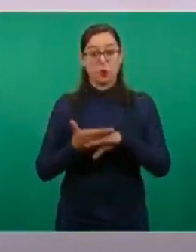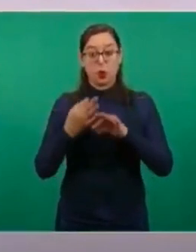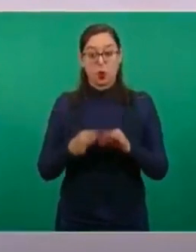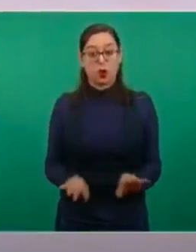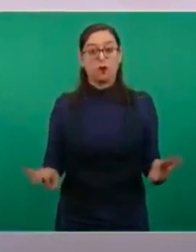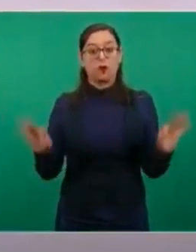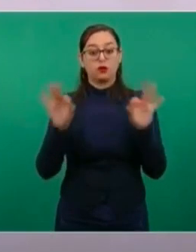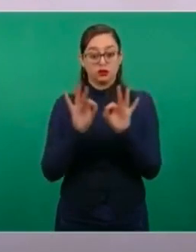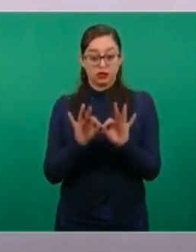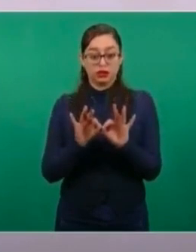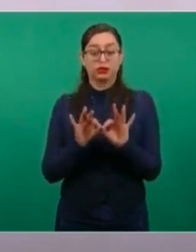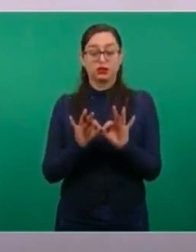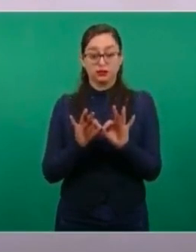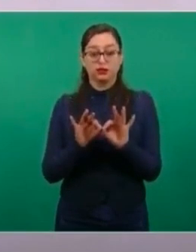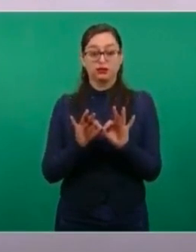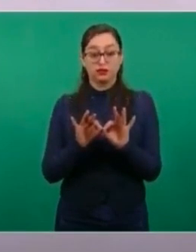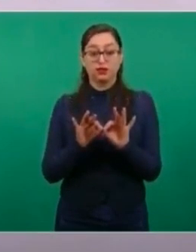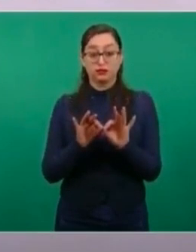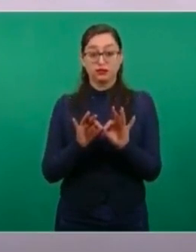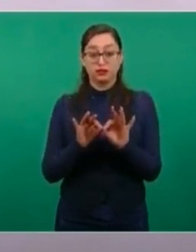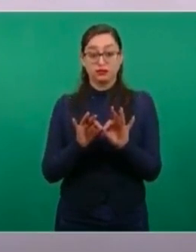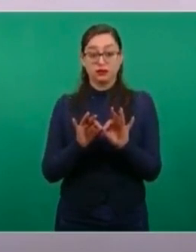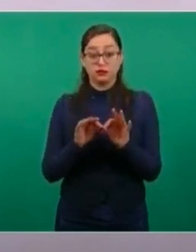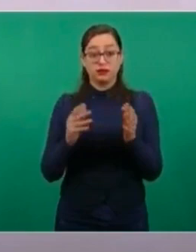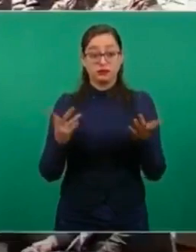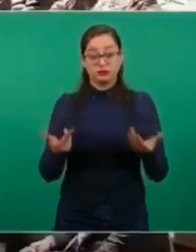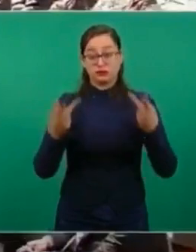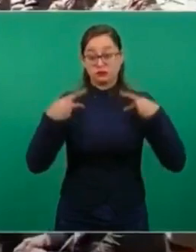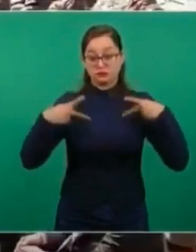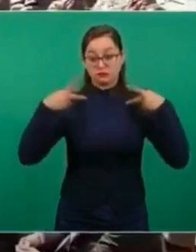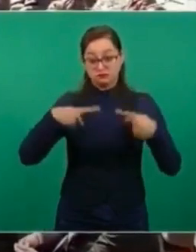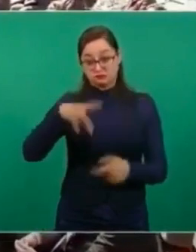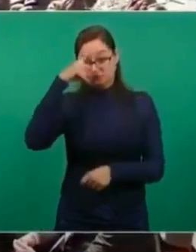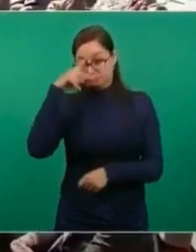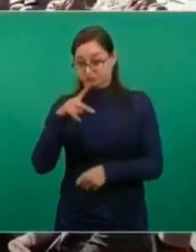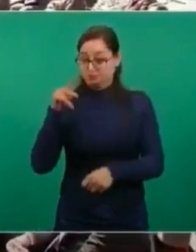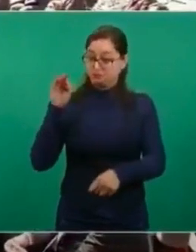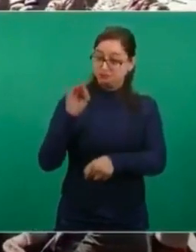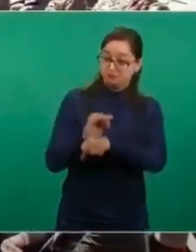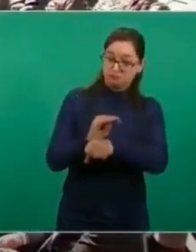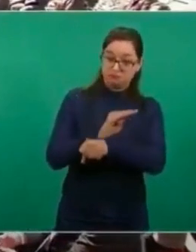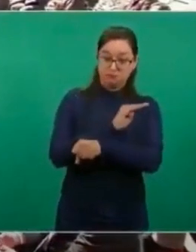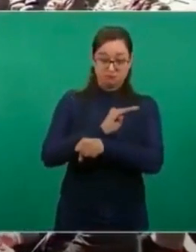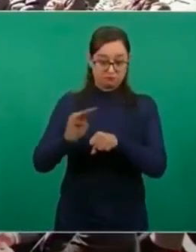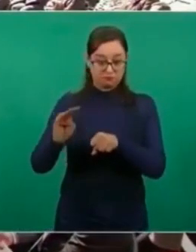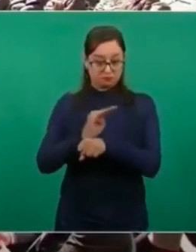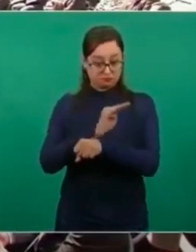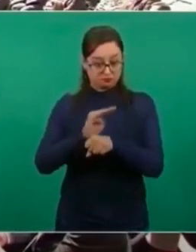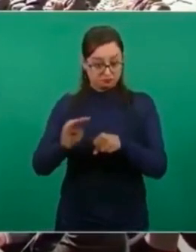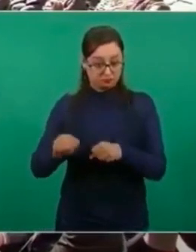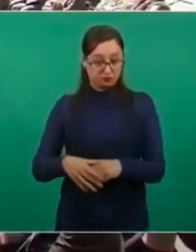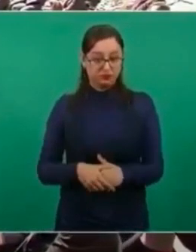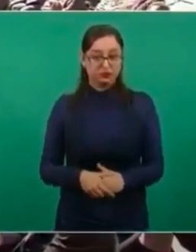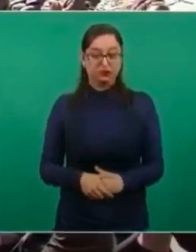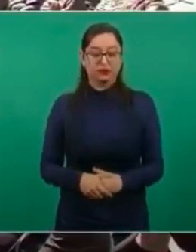para los mexicanos. Agradecer